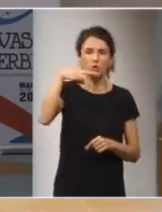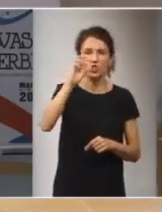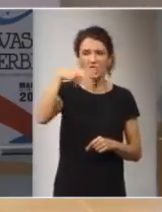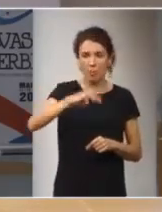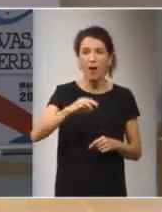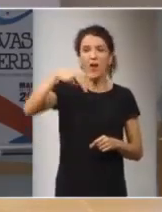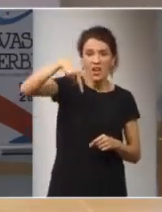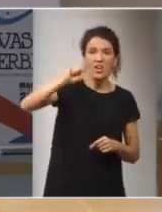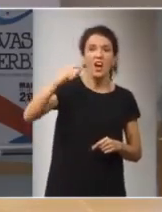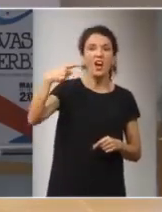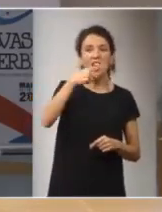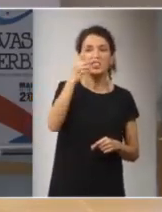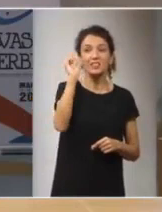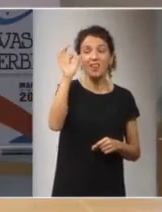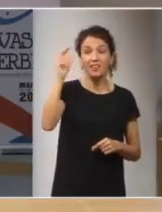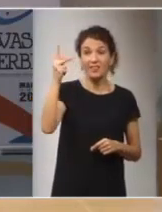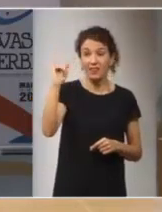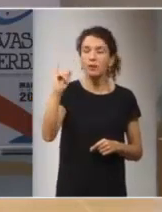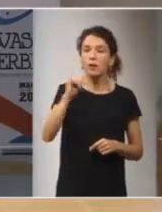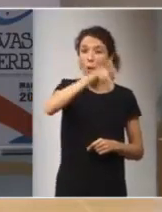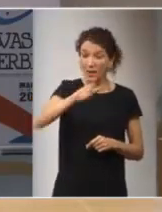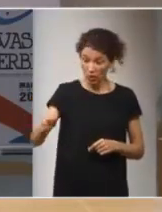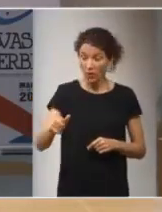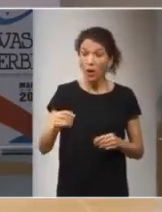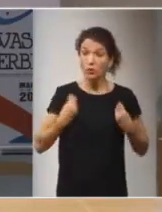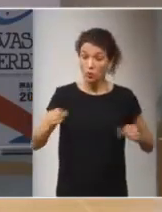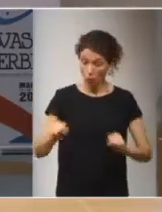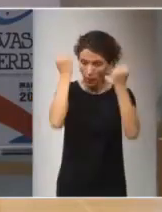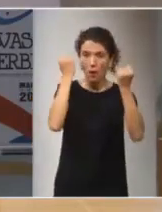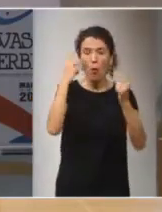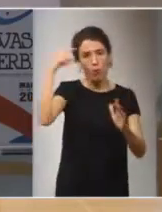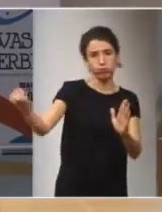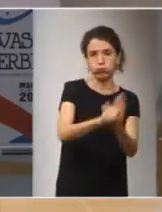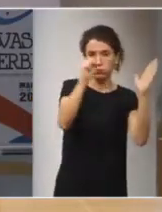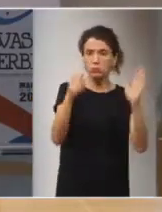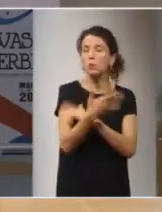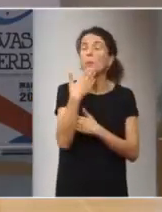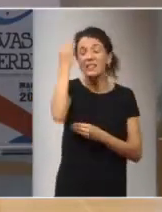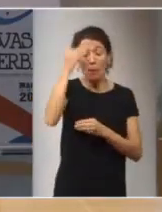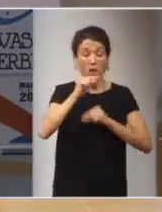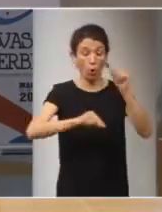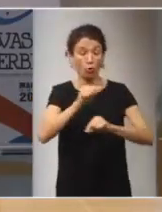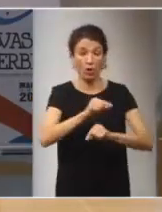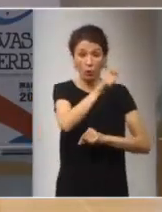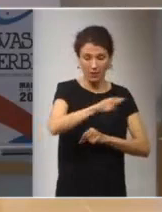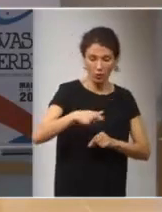los sobrevivientes fueron estigmatizados se pensaba que la enfermedad por radiación era contagiosa las personas eran aisladas